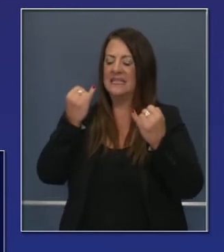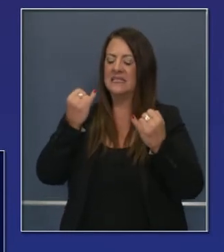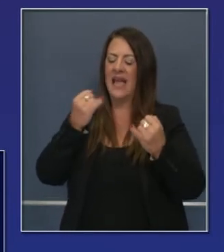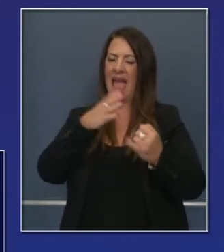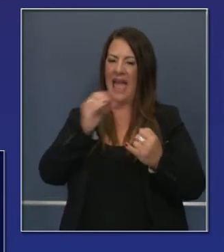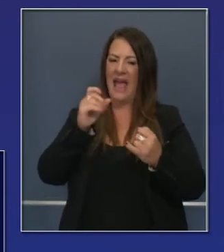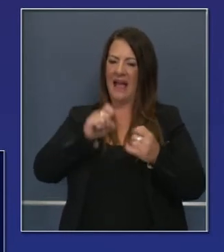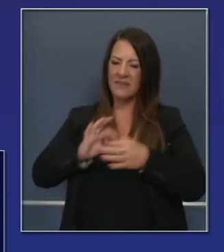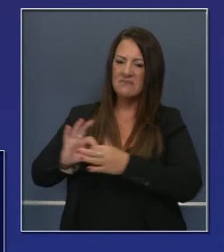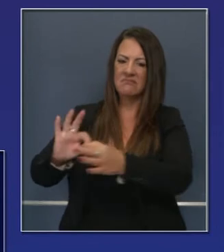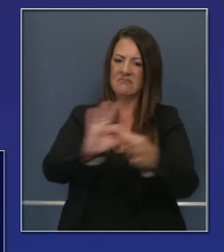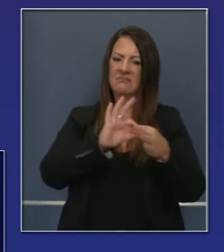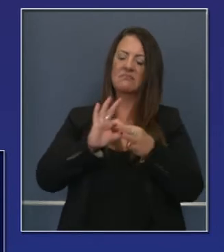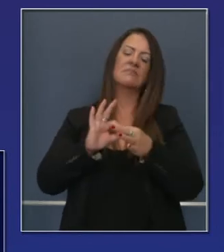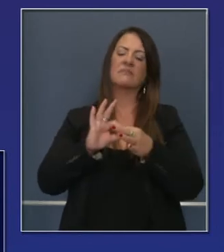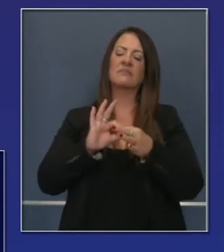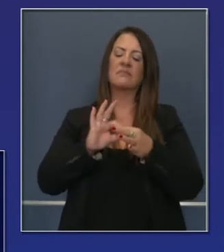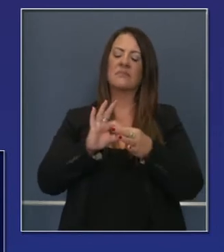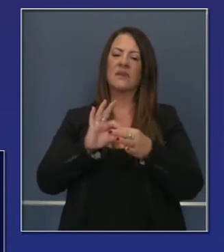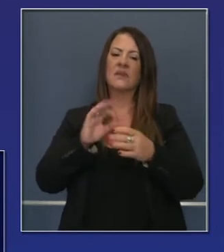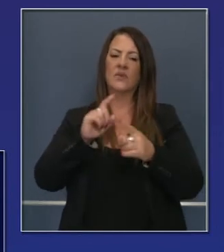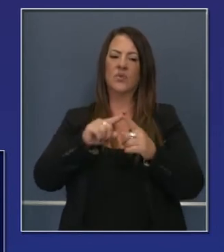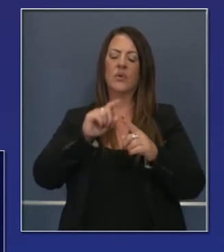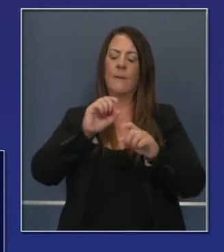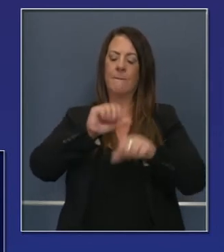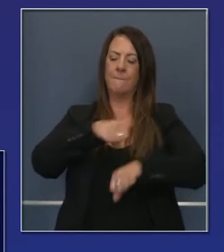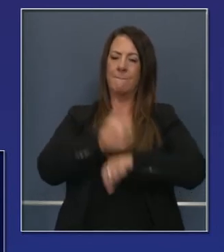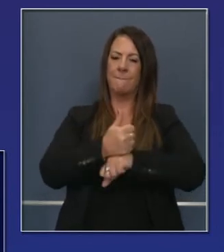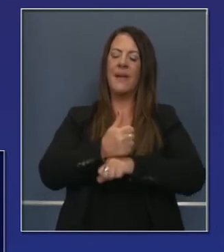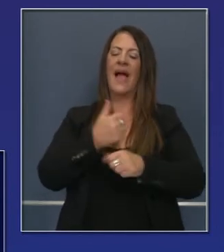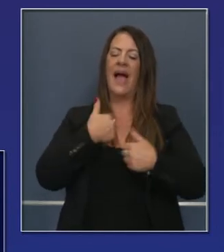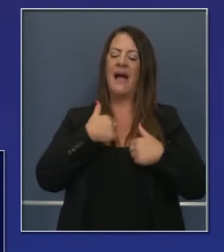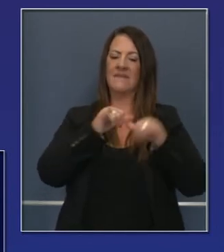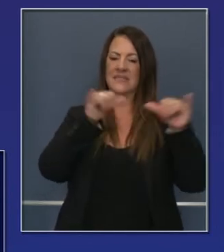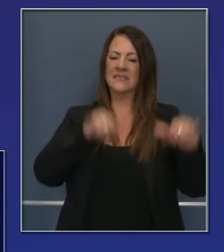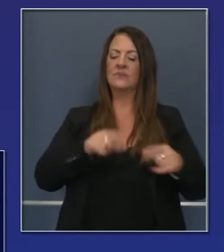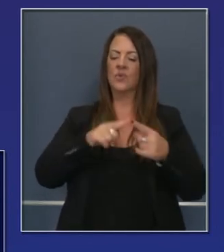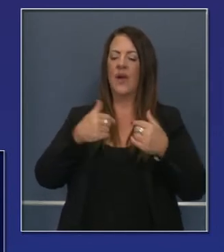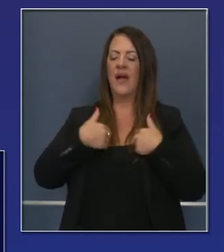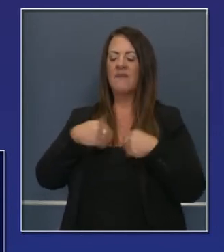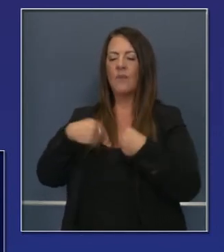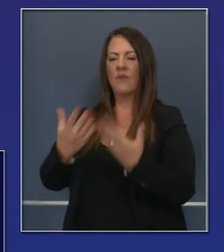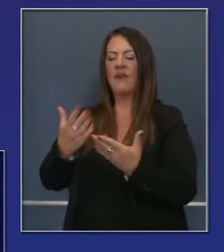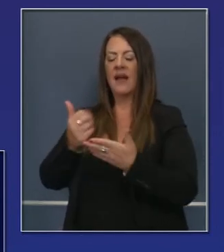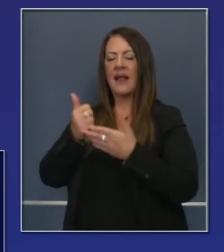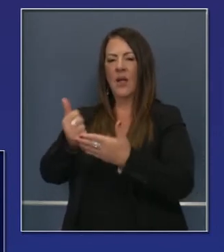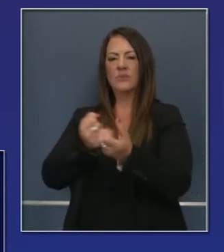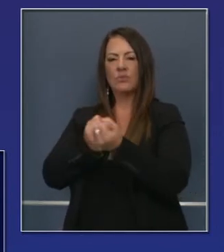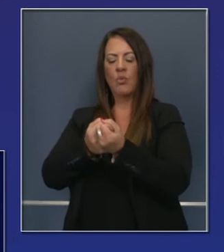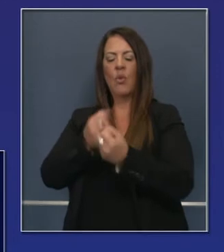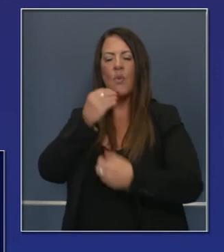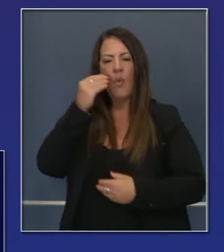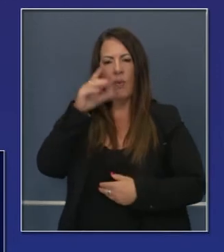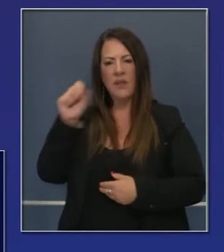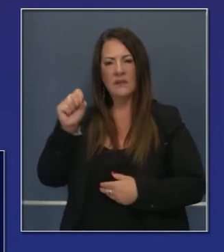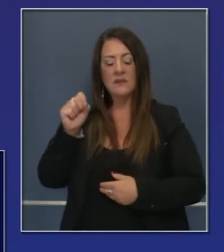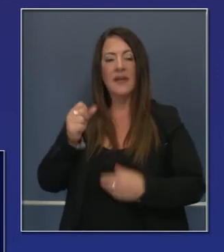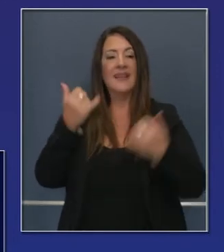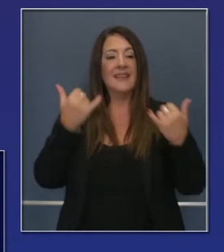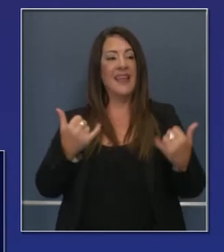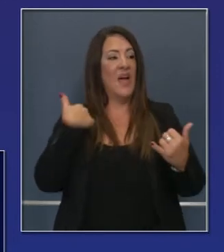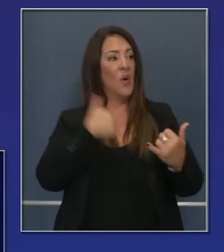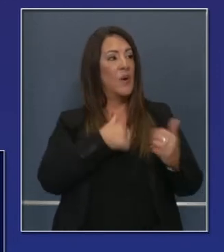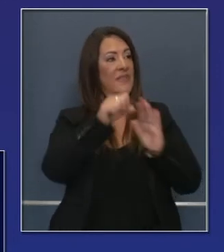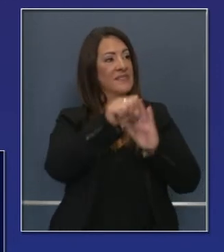y ayudar al gobierno local que tiene que impulsar los recursos. Pero el estado tiene una